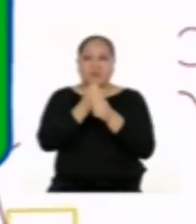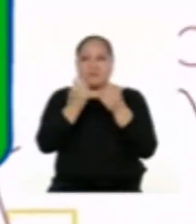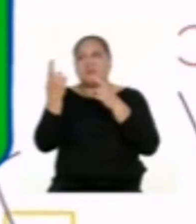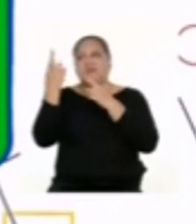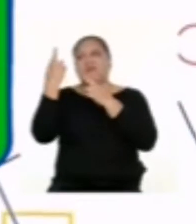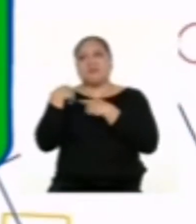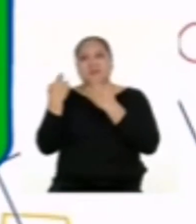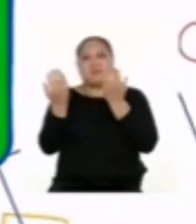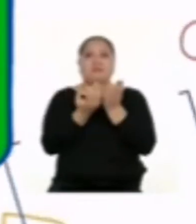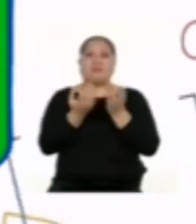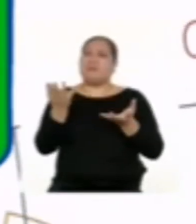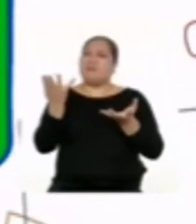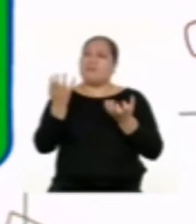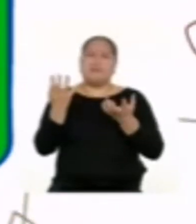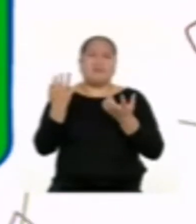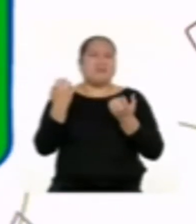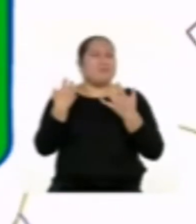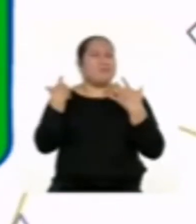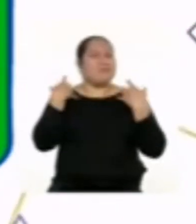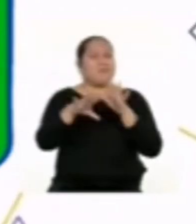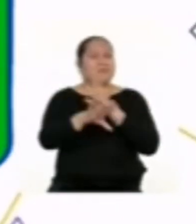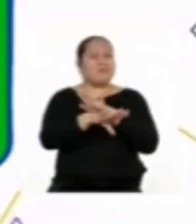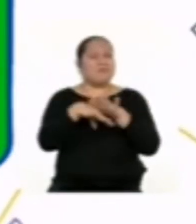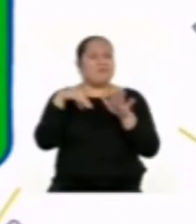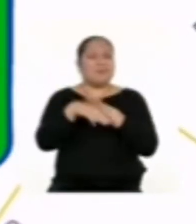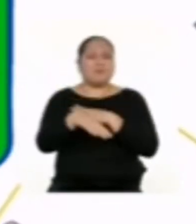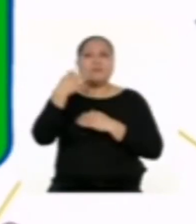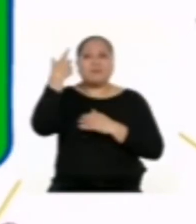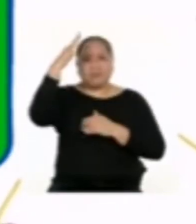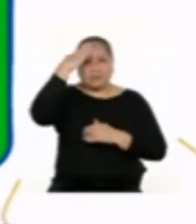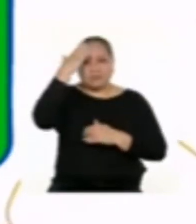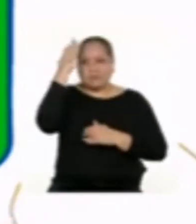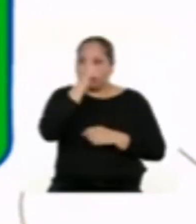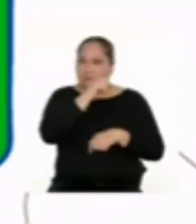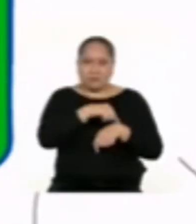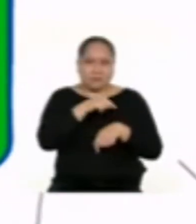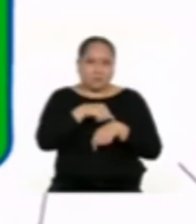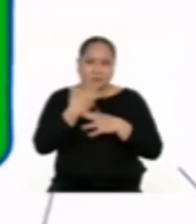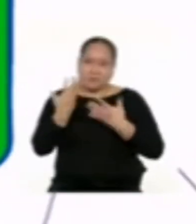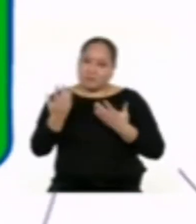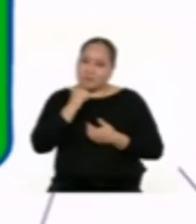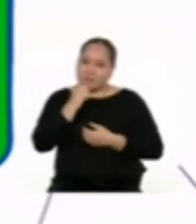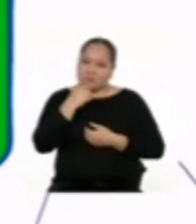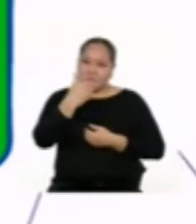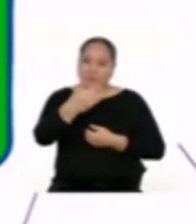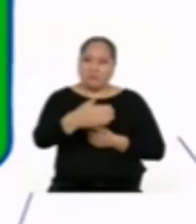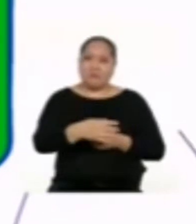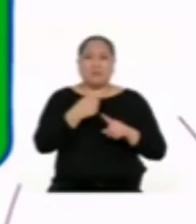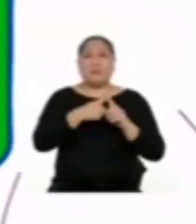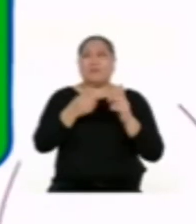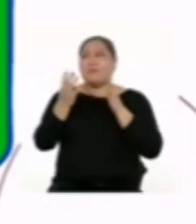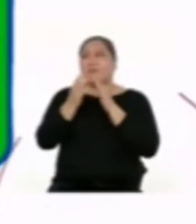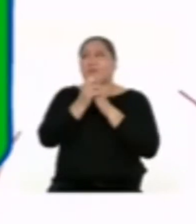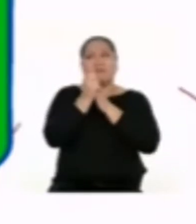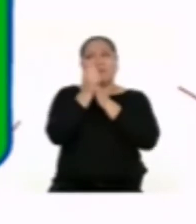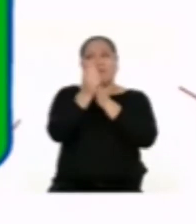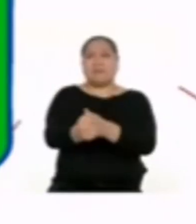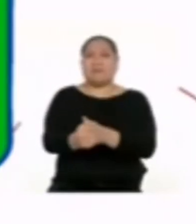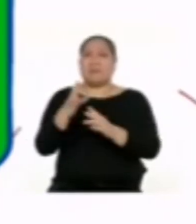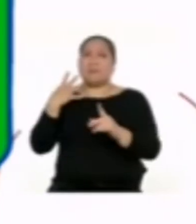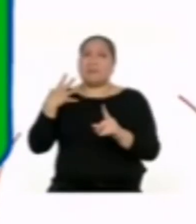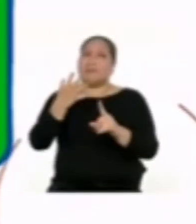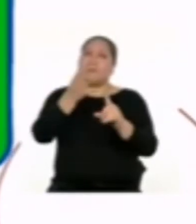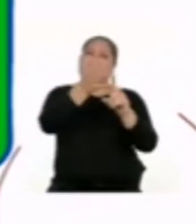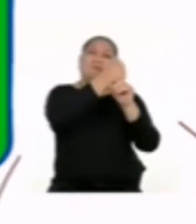queremos volver a salir, aunque sabemos que no es momento aún. Espero que encuentre una forma de orientarnos para